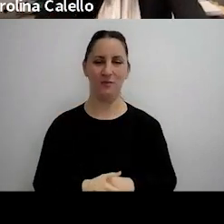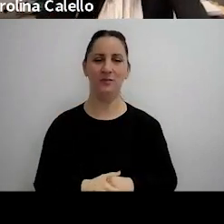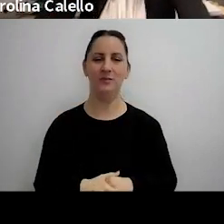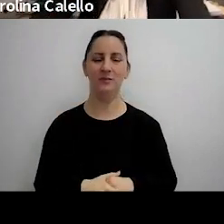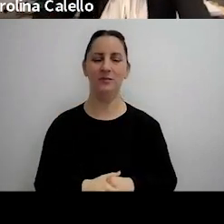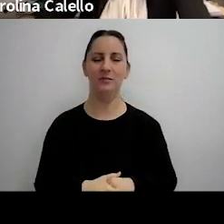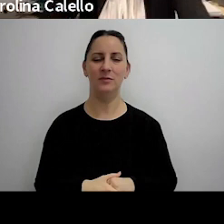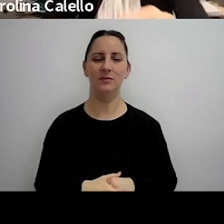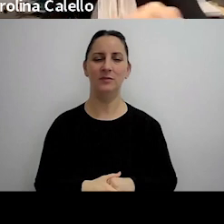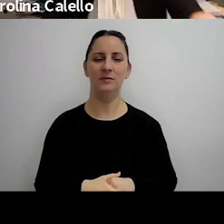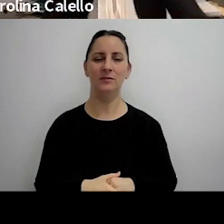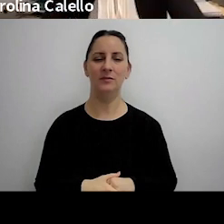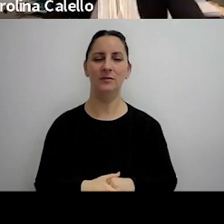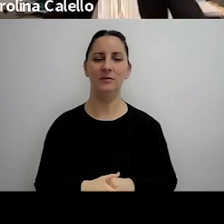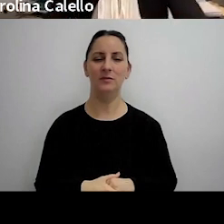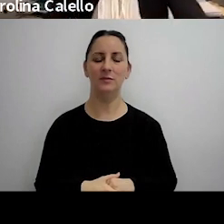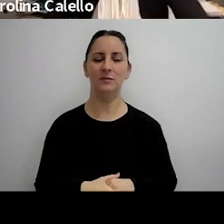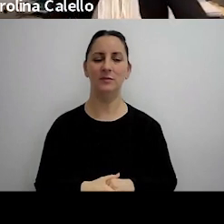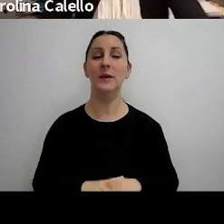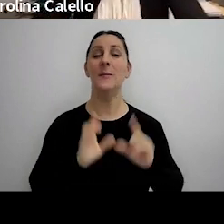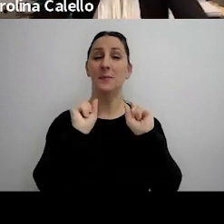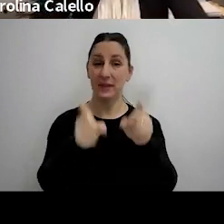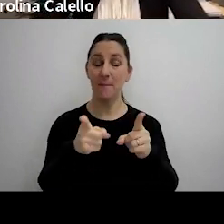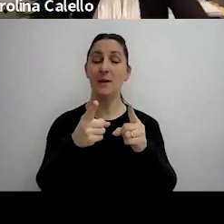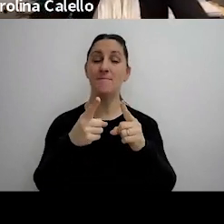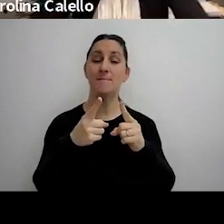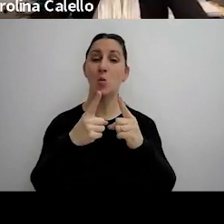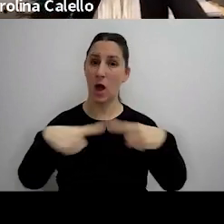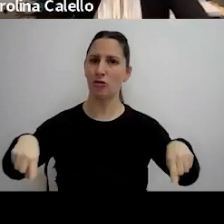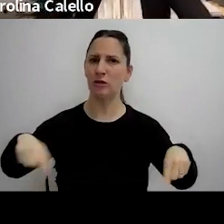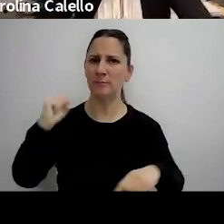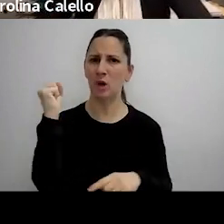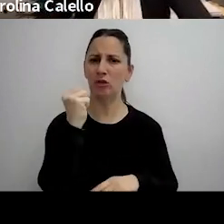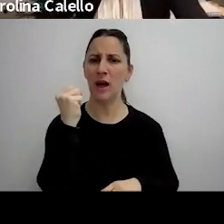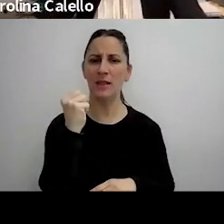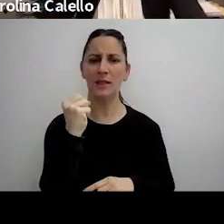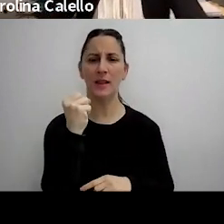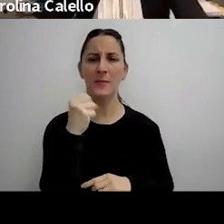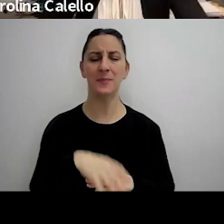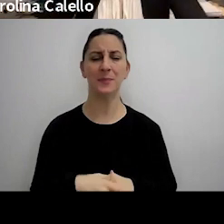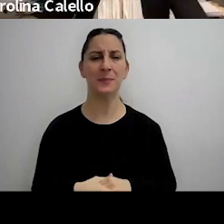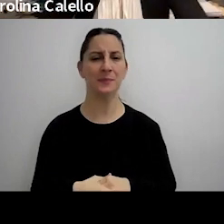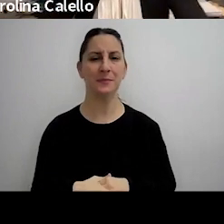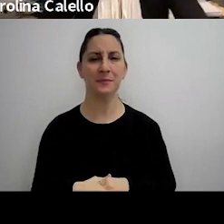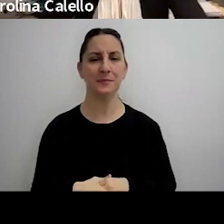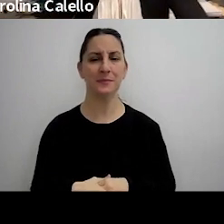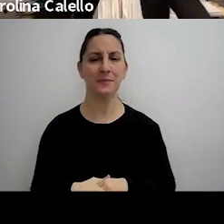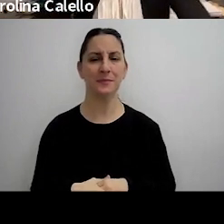y también una cuestión que es importante es que una vez que